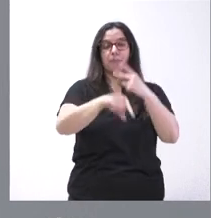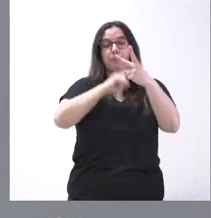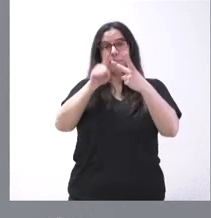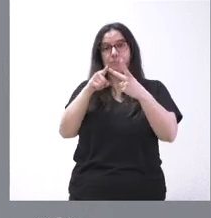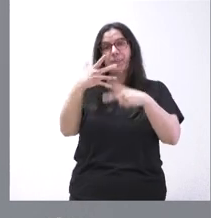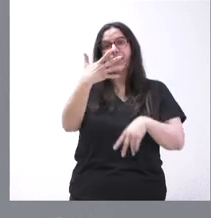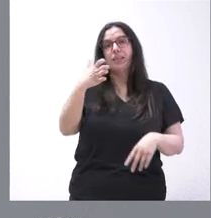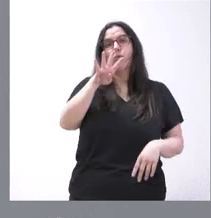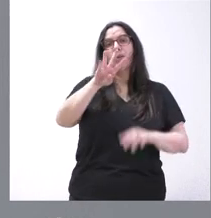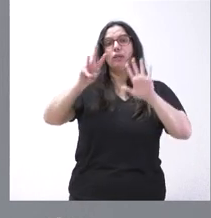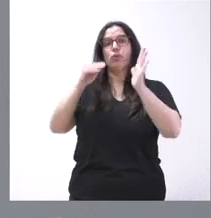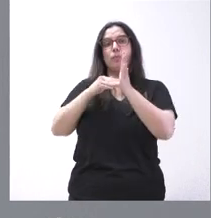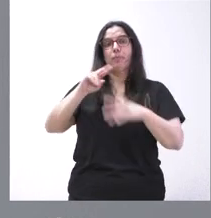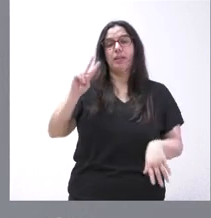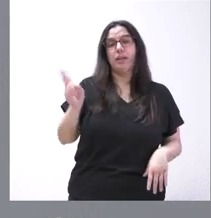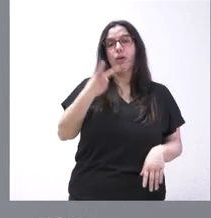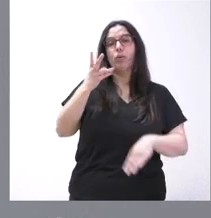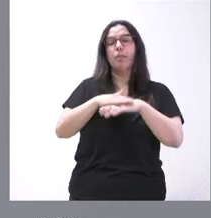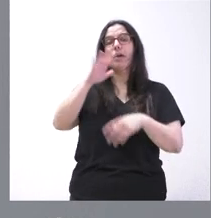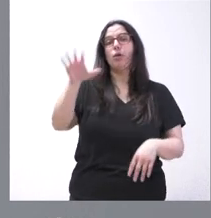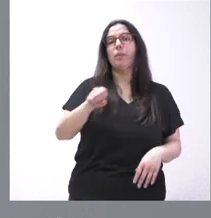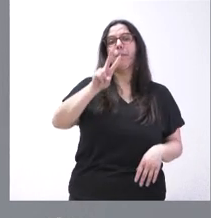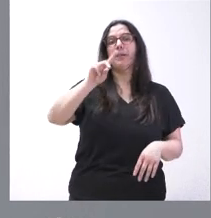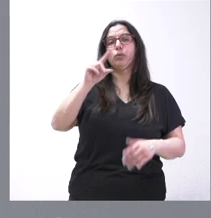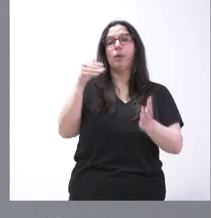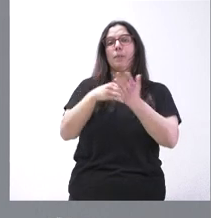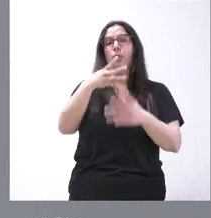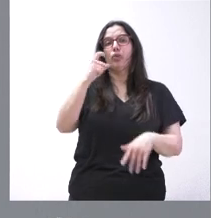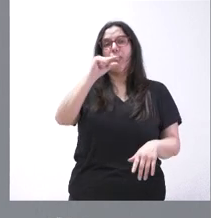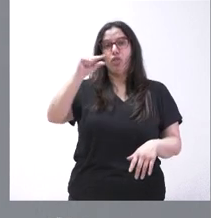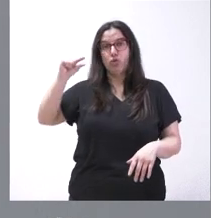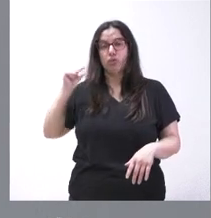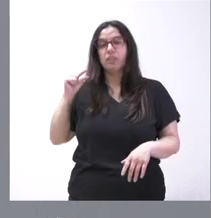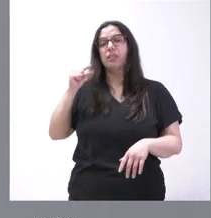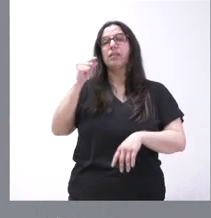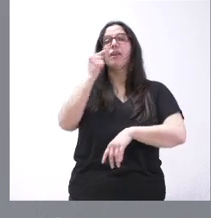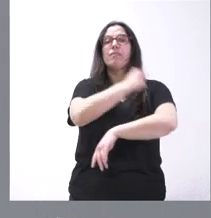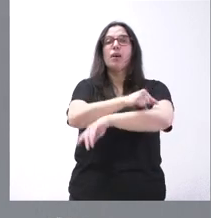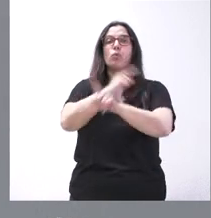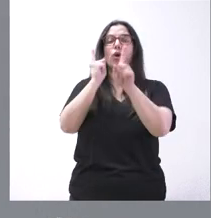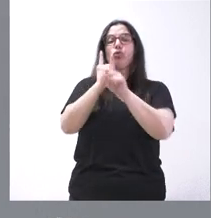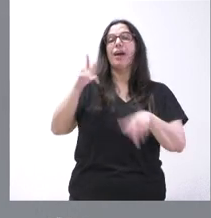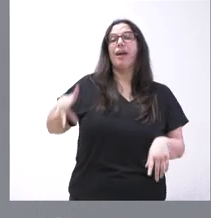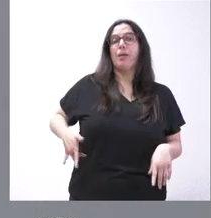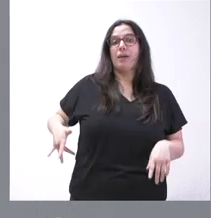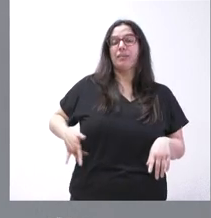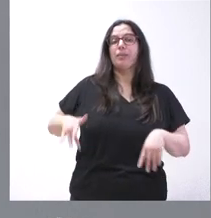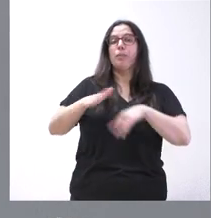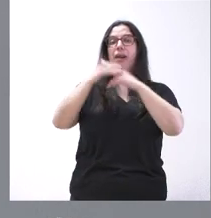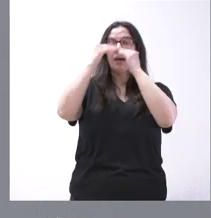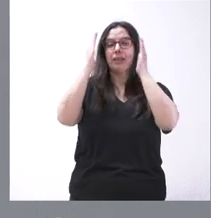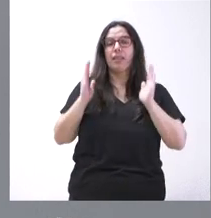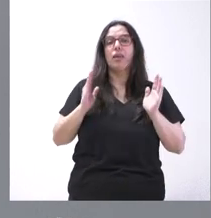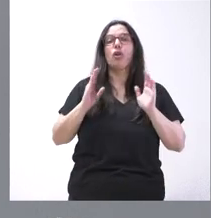548.000 euros para la compra de 21.400 dosis de la vacuna frente a la hepatitis para atender el calendario